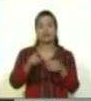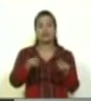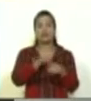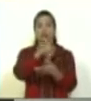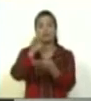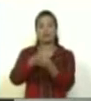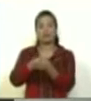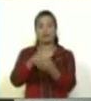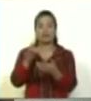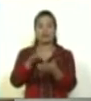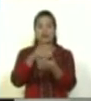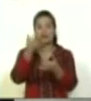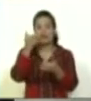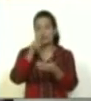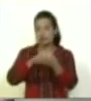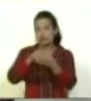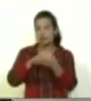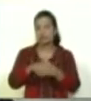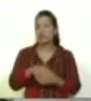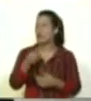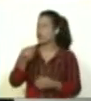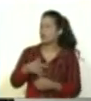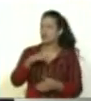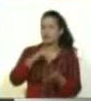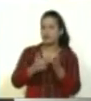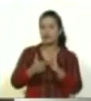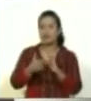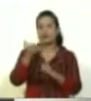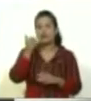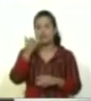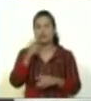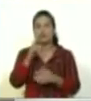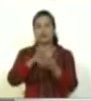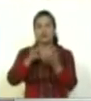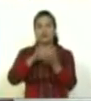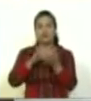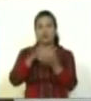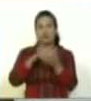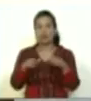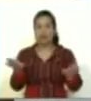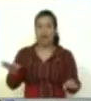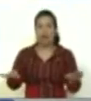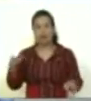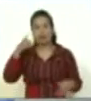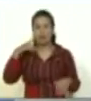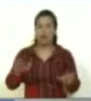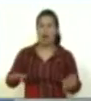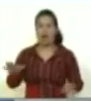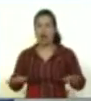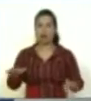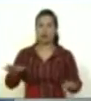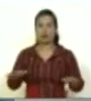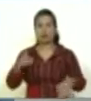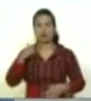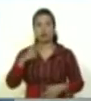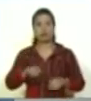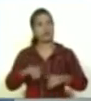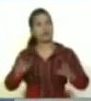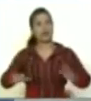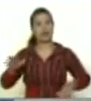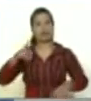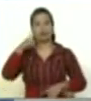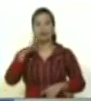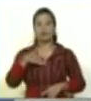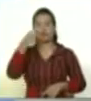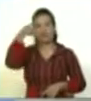¿Cómo es eso? Explícale a las personas que están en casa. Android del teléfono. Del teléfono. ¿Conecto? Usted sabe que en su teléfono tiene una cuestión que llama Play Store.